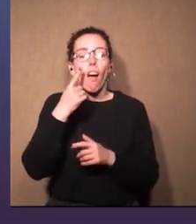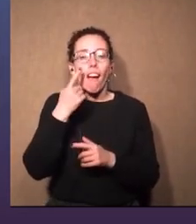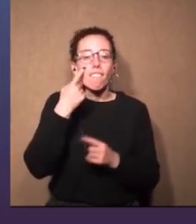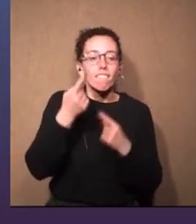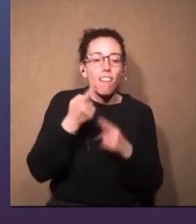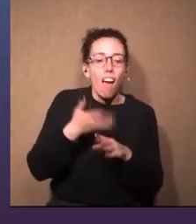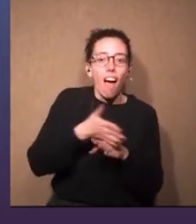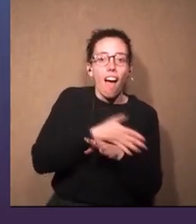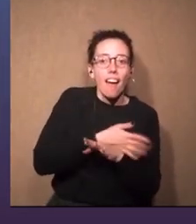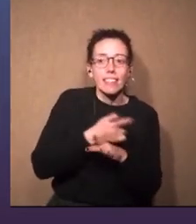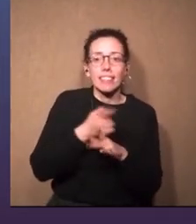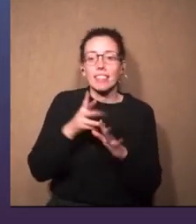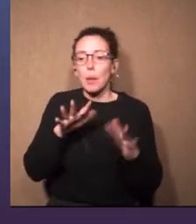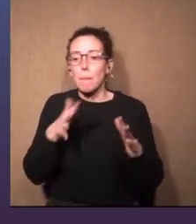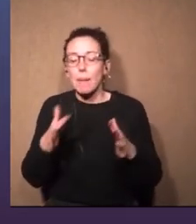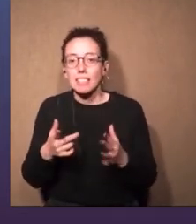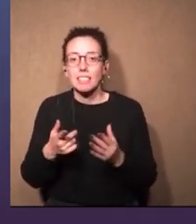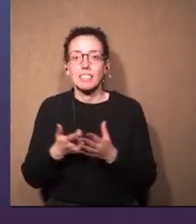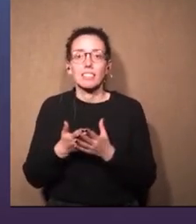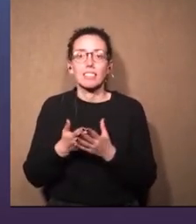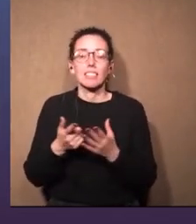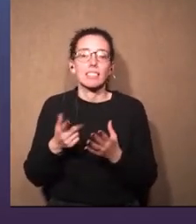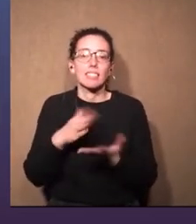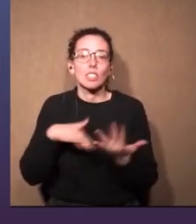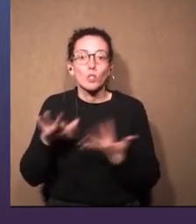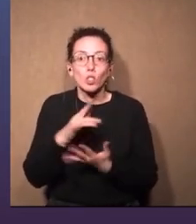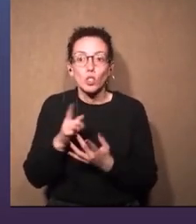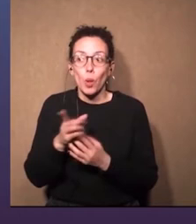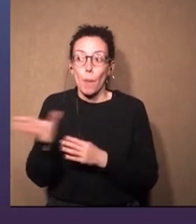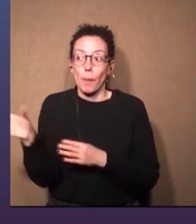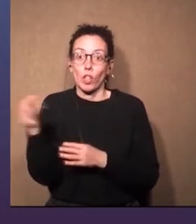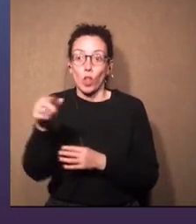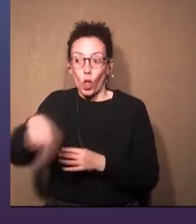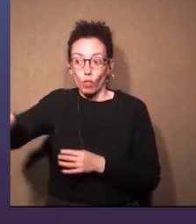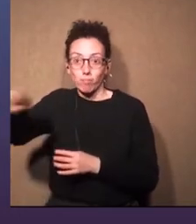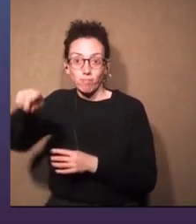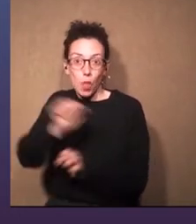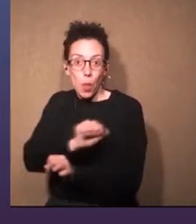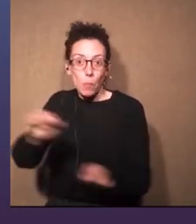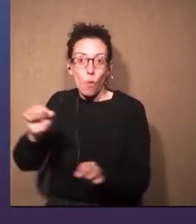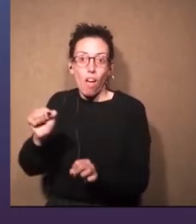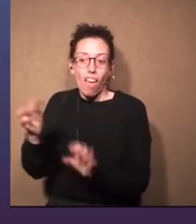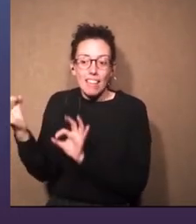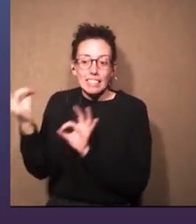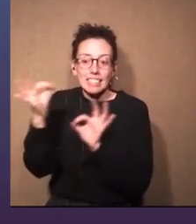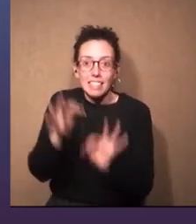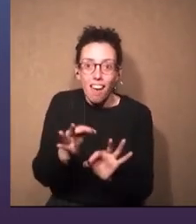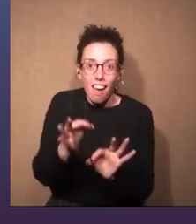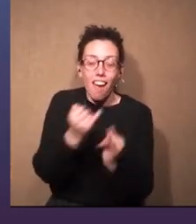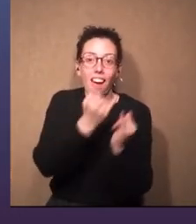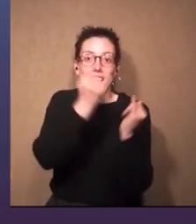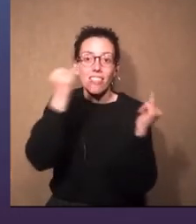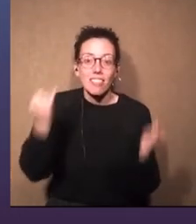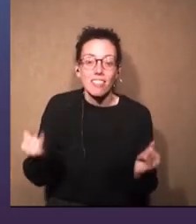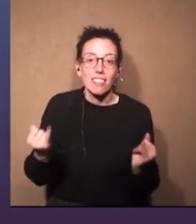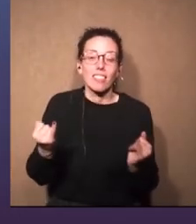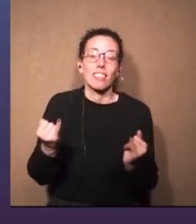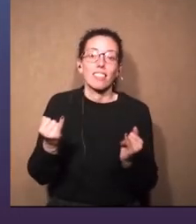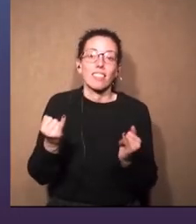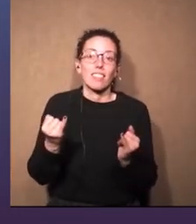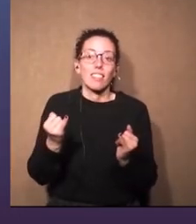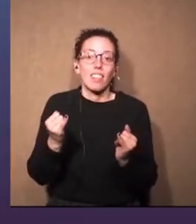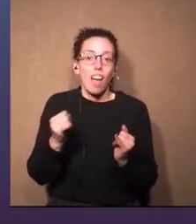previendo lo que va a pasar para que todos ellos puedan después llegar ese día y